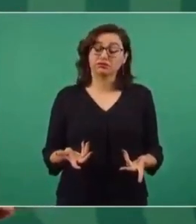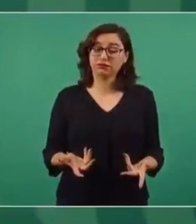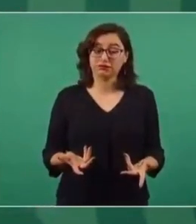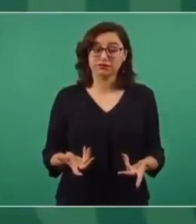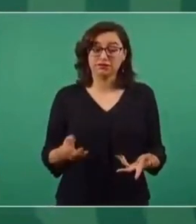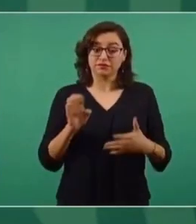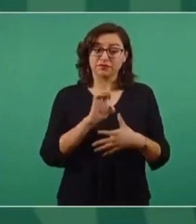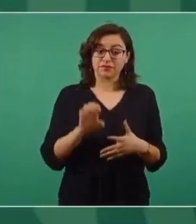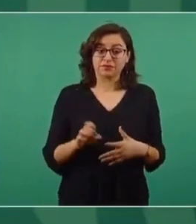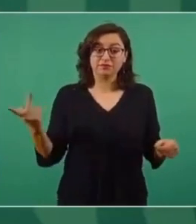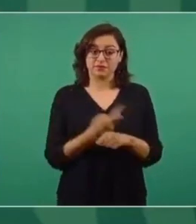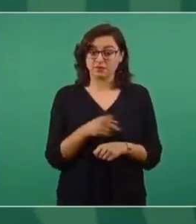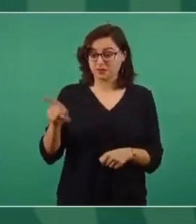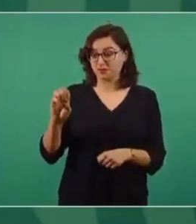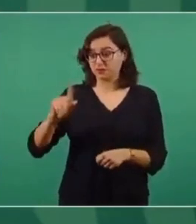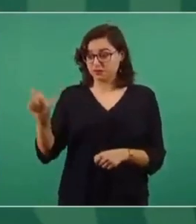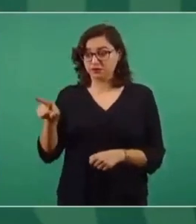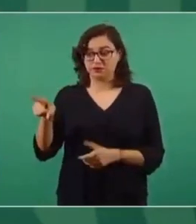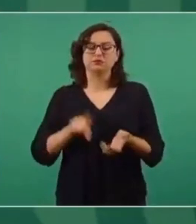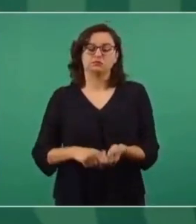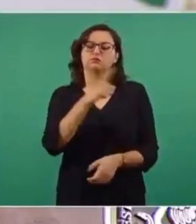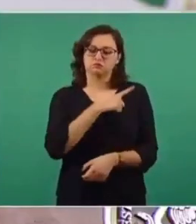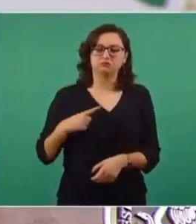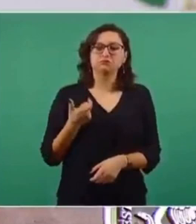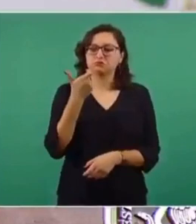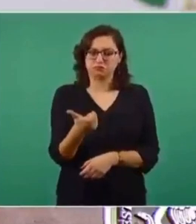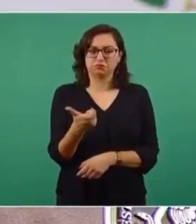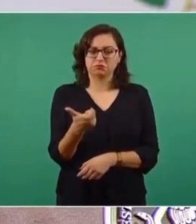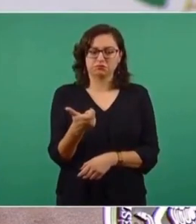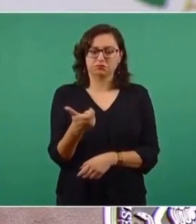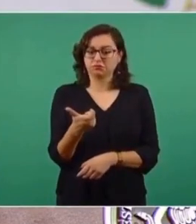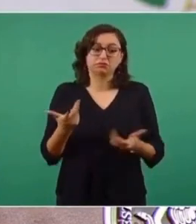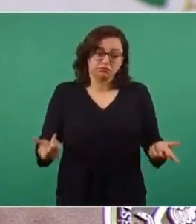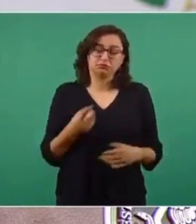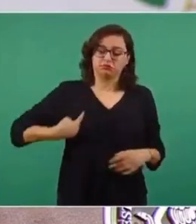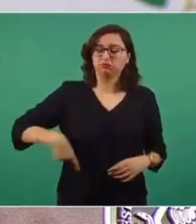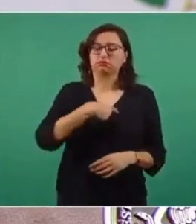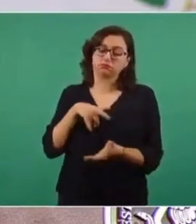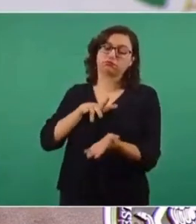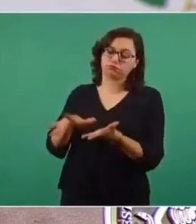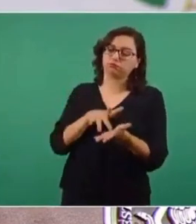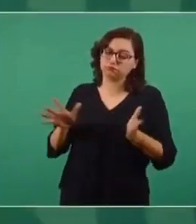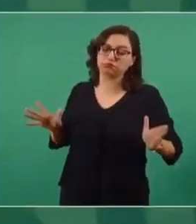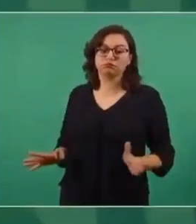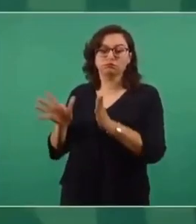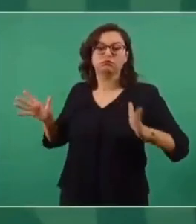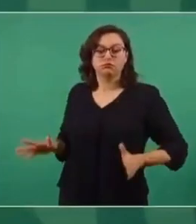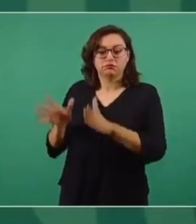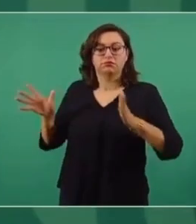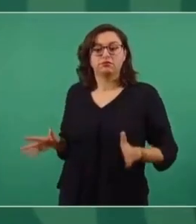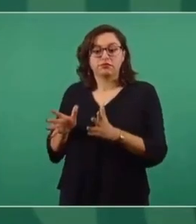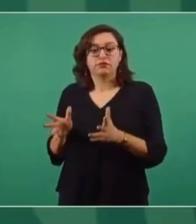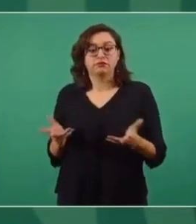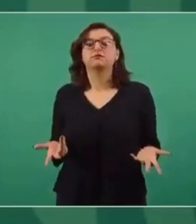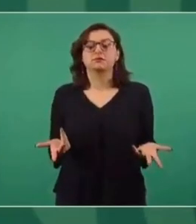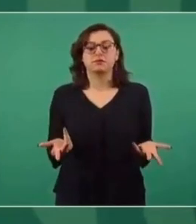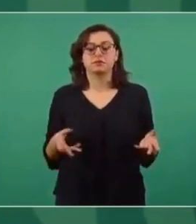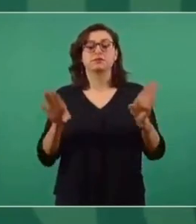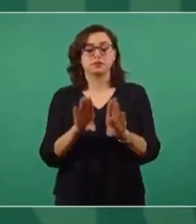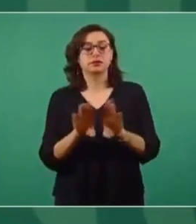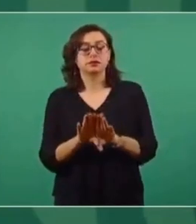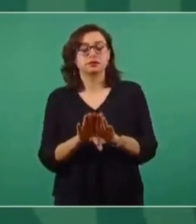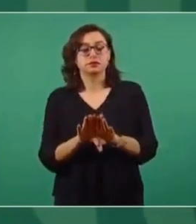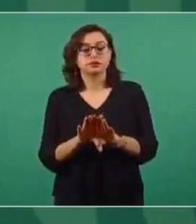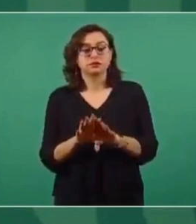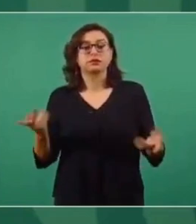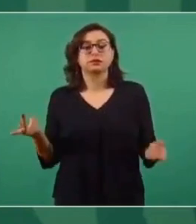Entonces, en el caso de la deuda, que es tu pregunta, igual nosotros vamos a apoyar a Pemex. ¿Cómo es